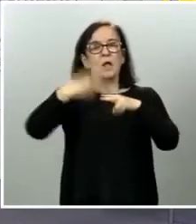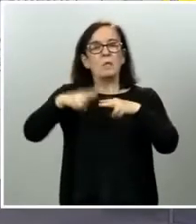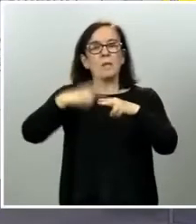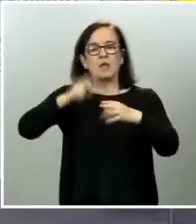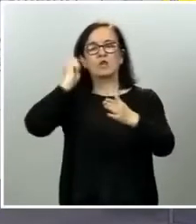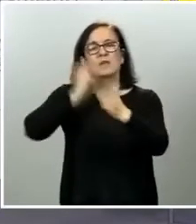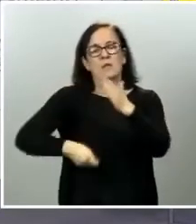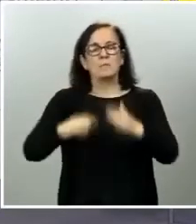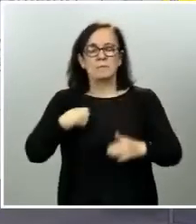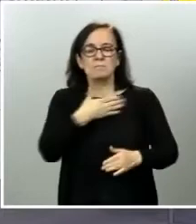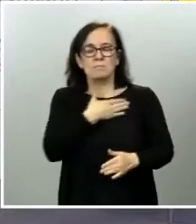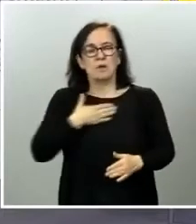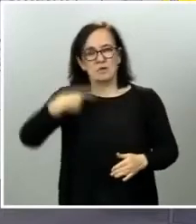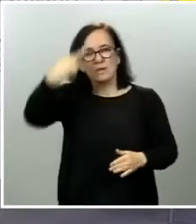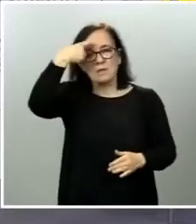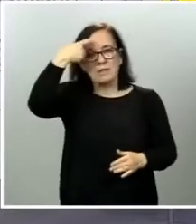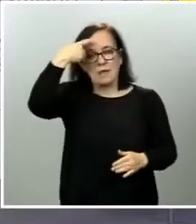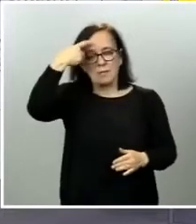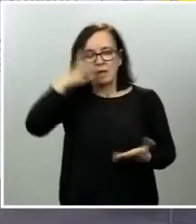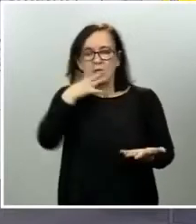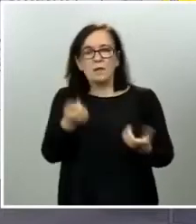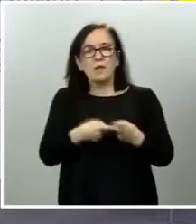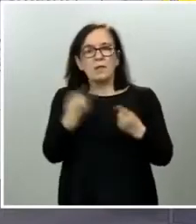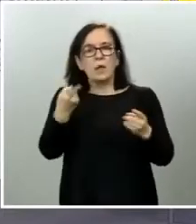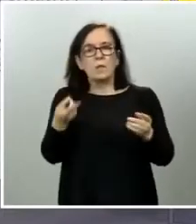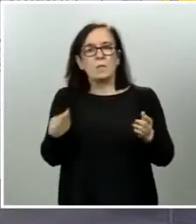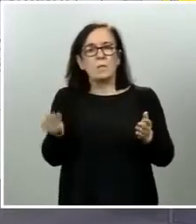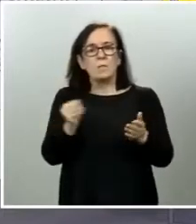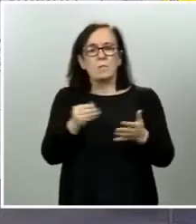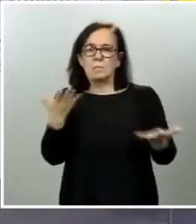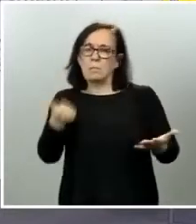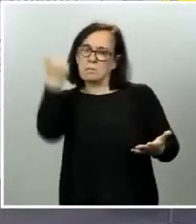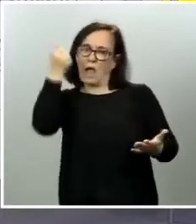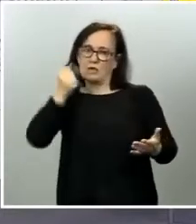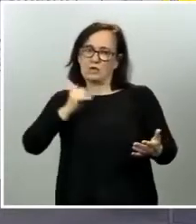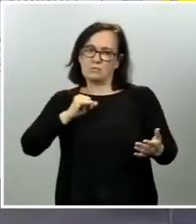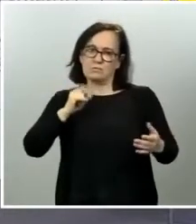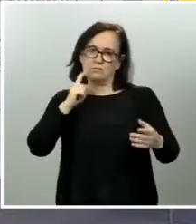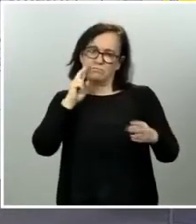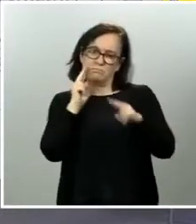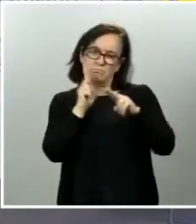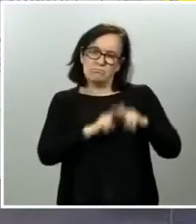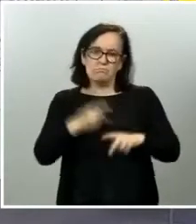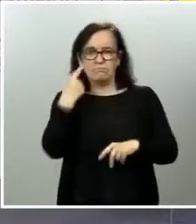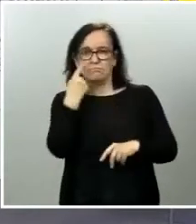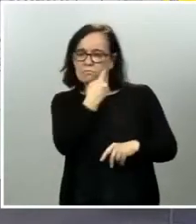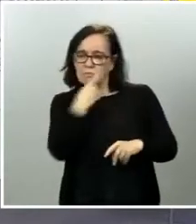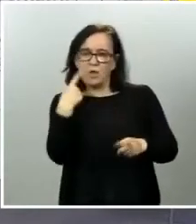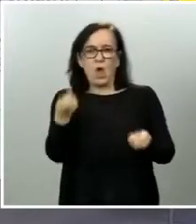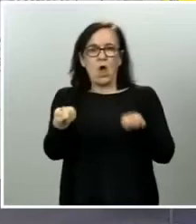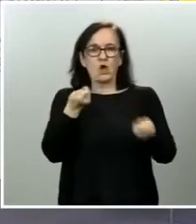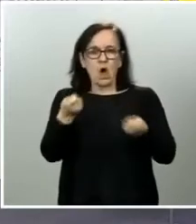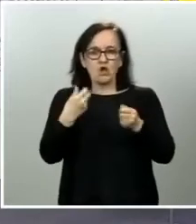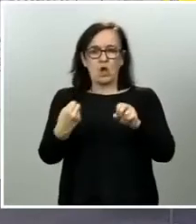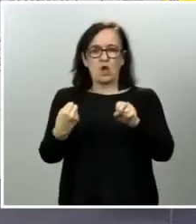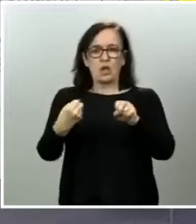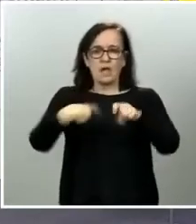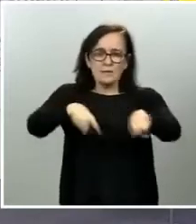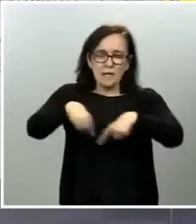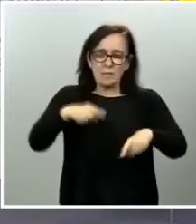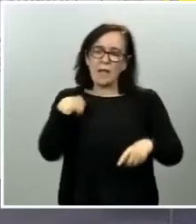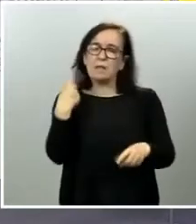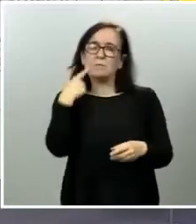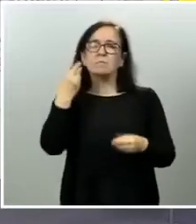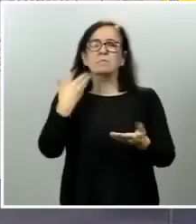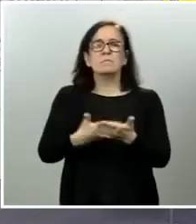a me gustaría saber si va a haber un incremento en la vigilancia y en los controles en las vías que transitan estos territorios para garantizar la salud